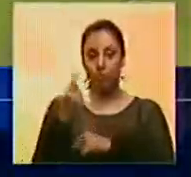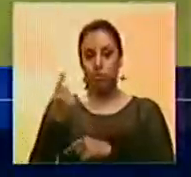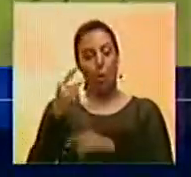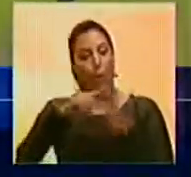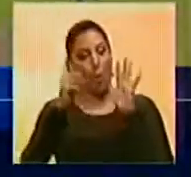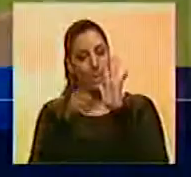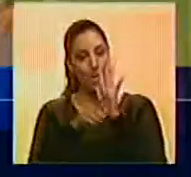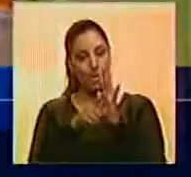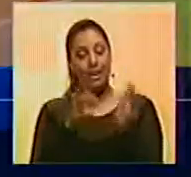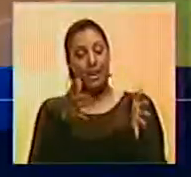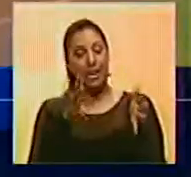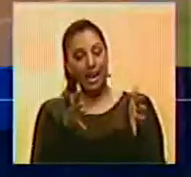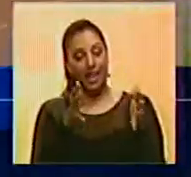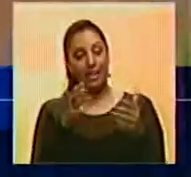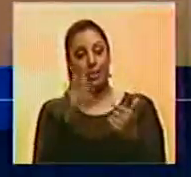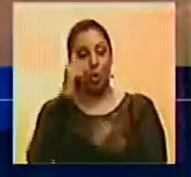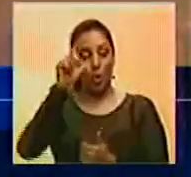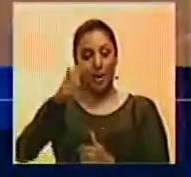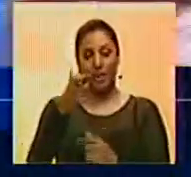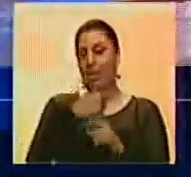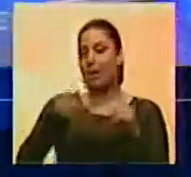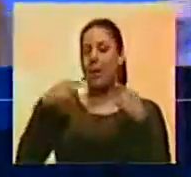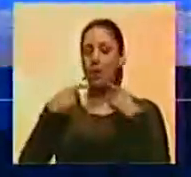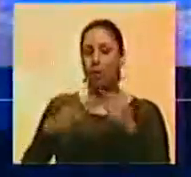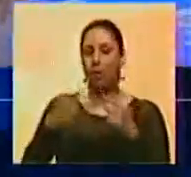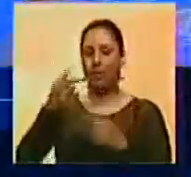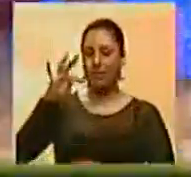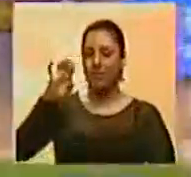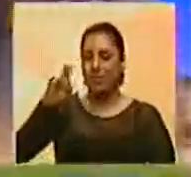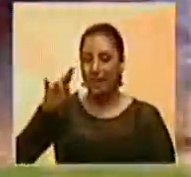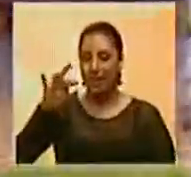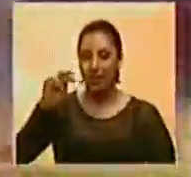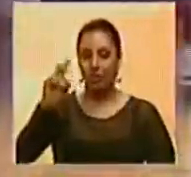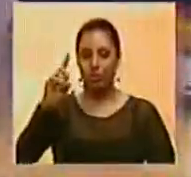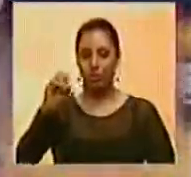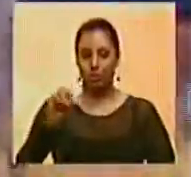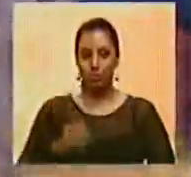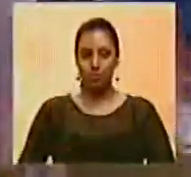y anotada. Ganó Gabriel Moya y perdió Fernando Nieves.